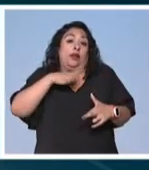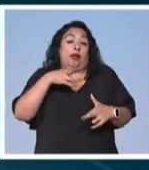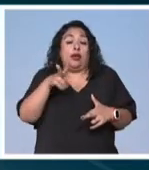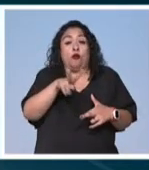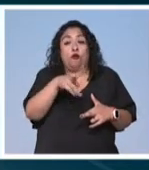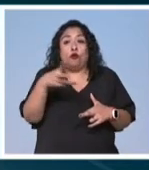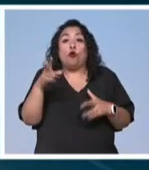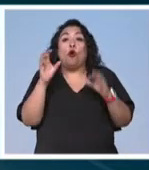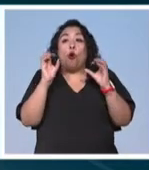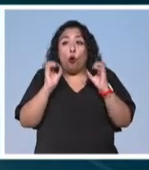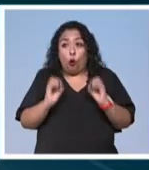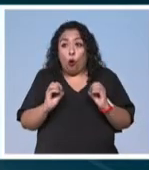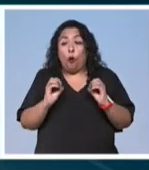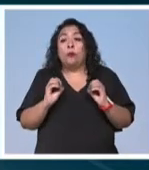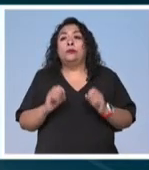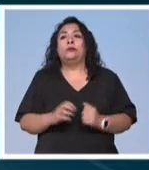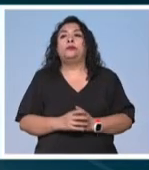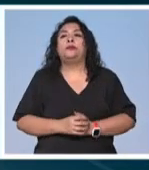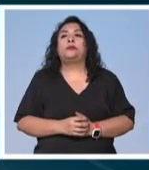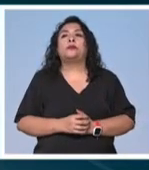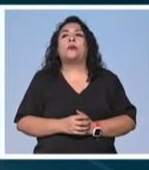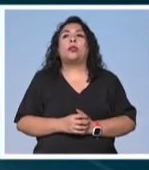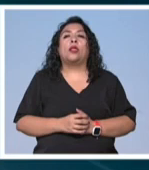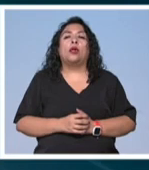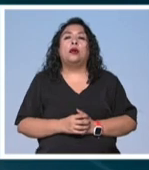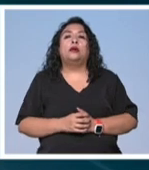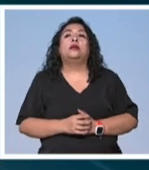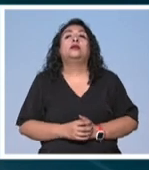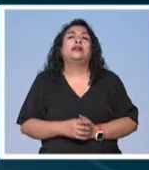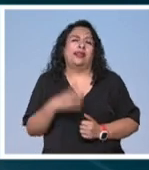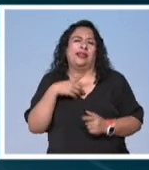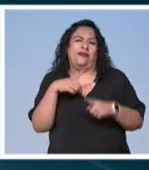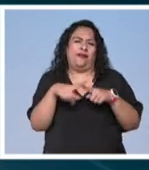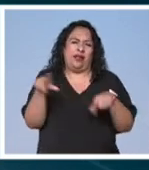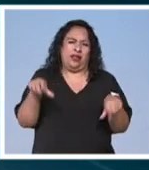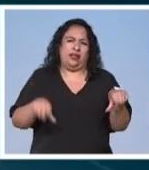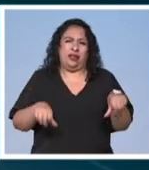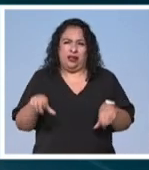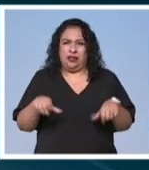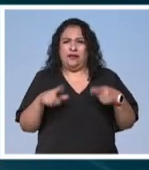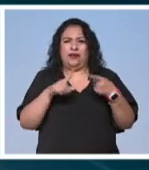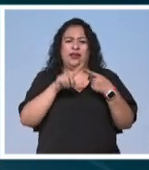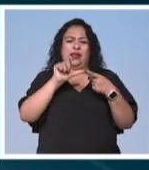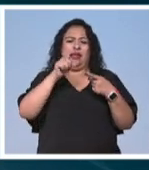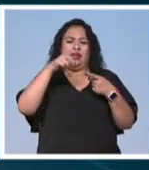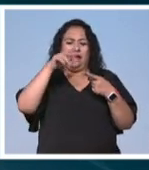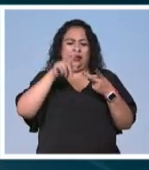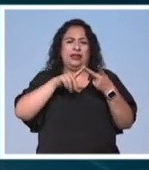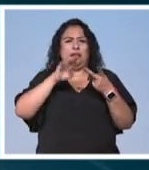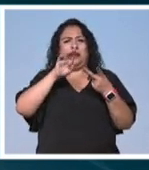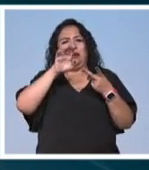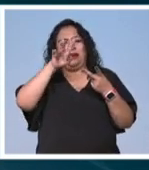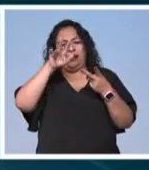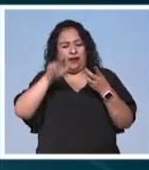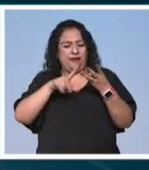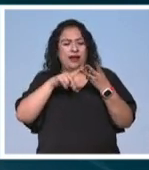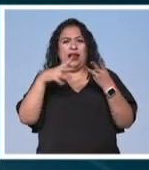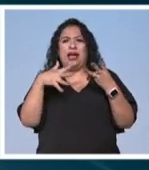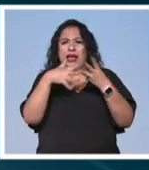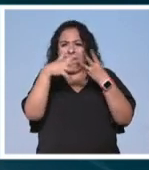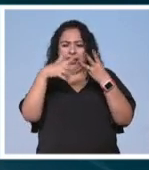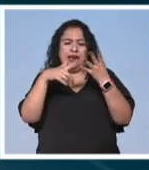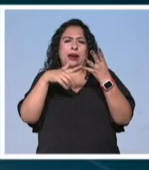sí o bien de las distintas actividades la alquimia la cábala la guerra